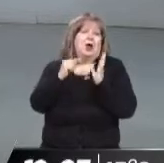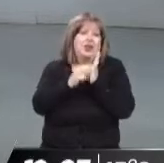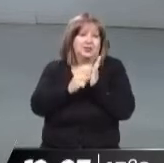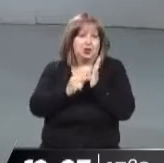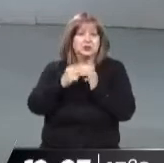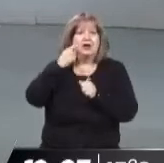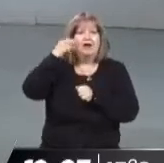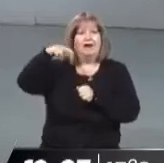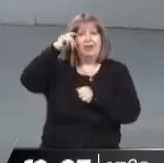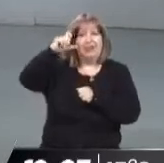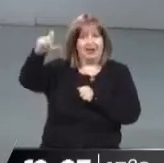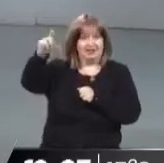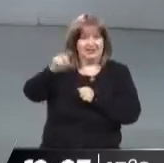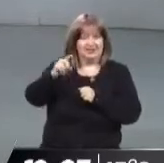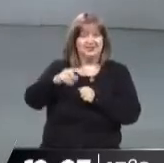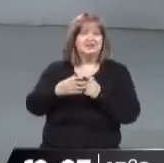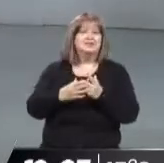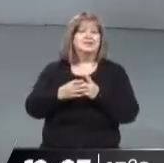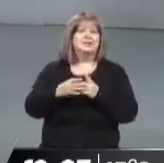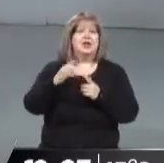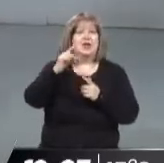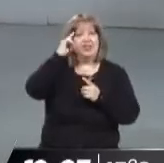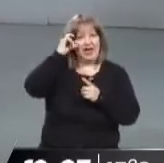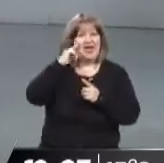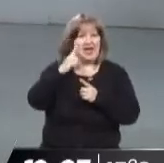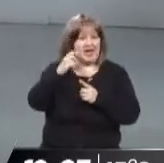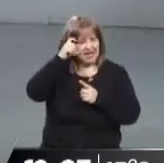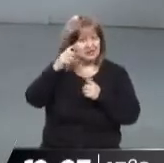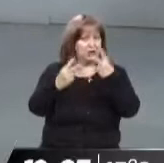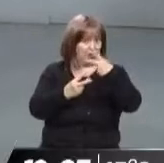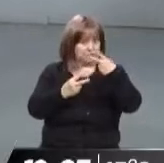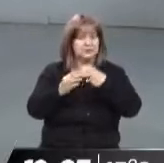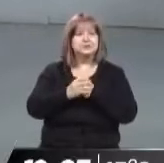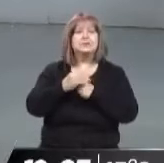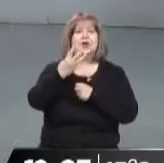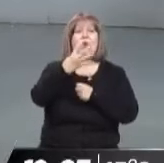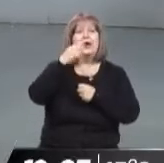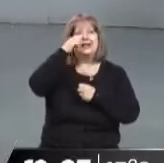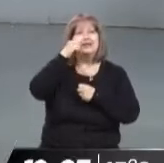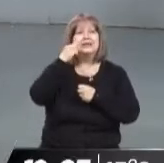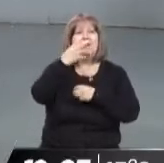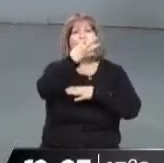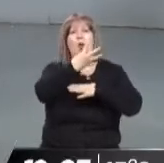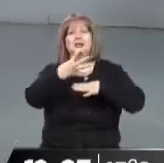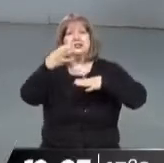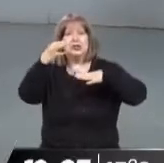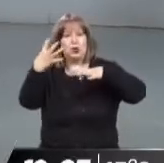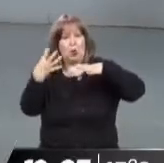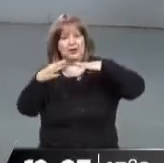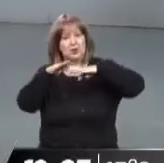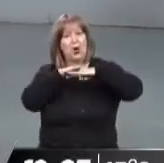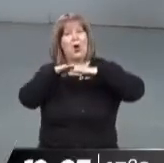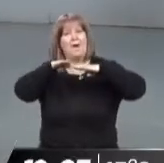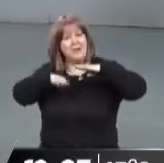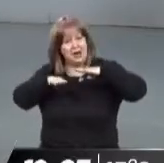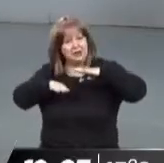que va revelando tanto la DEIE como el INDEC, en este caso a nivel nacional. 47.400 pesos es la canasta básica alimentaria.